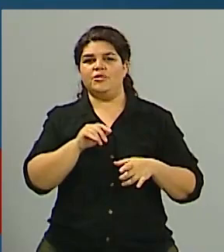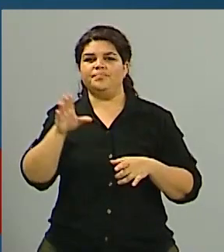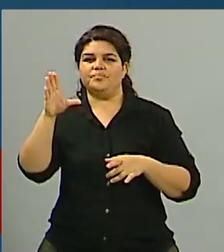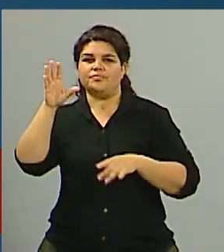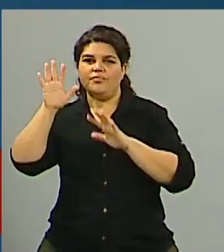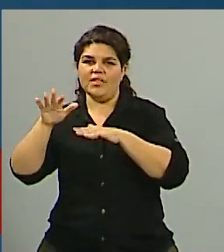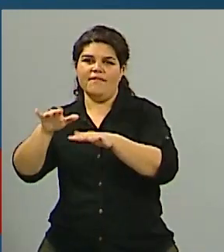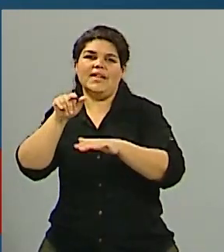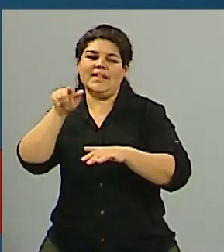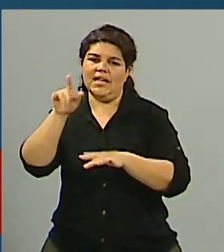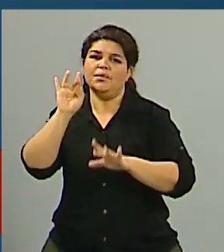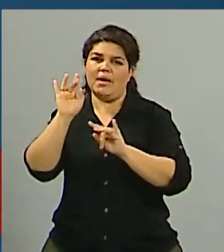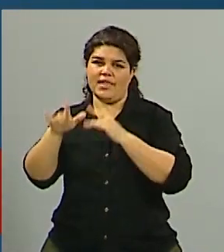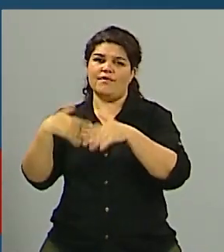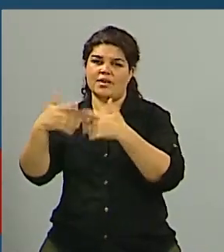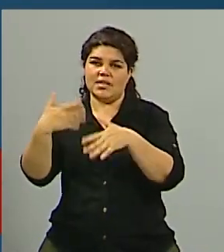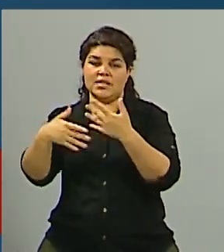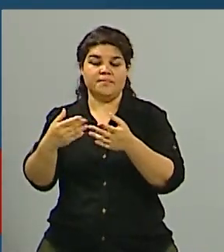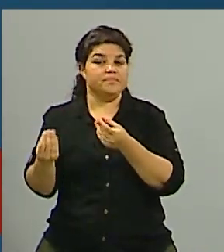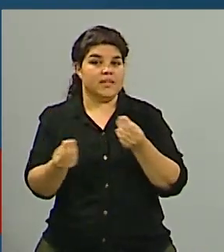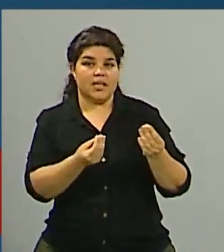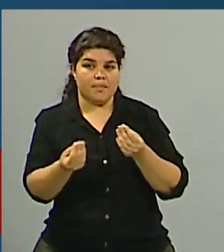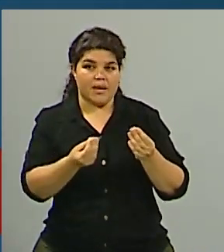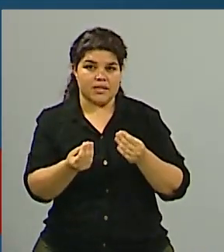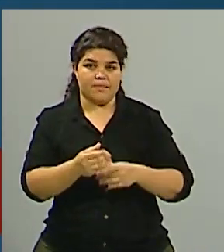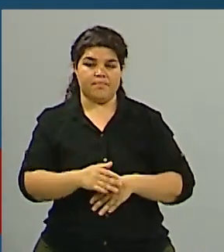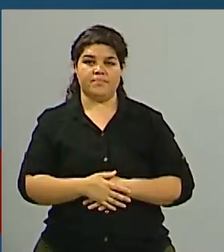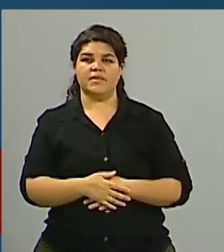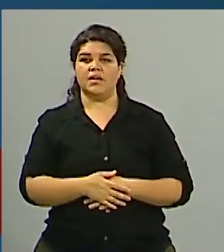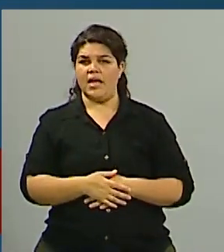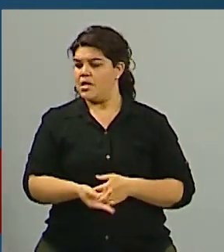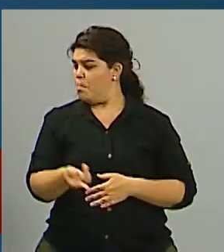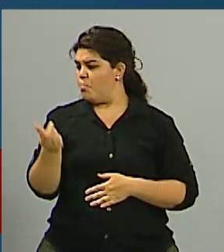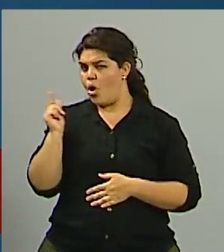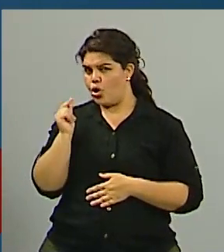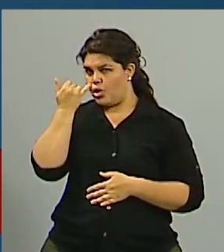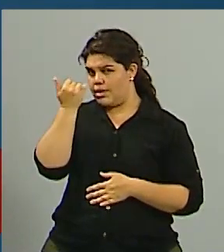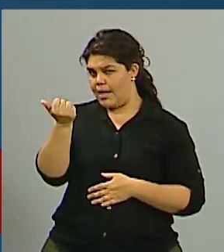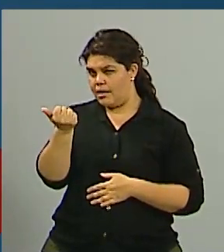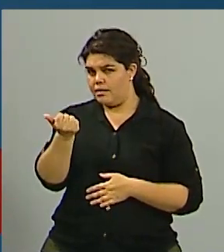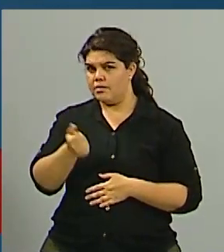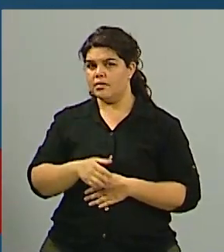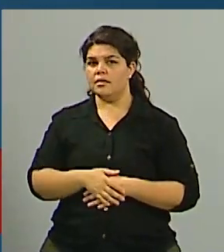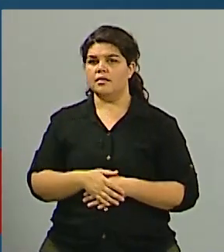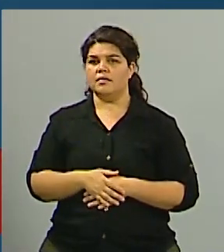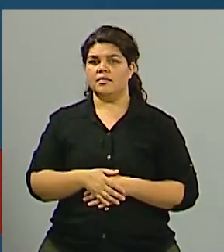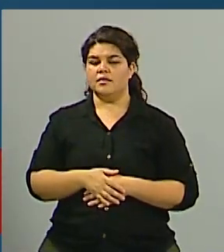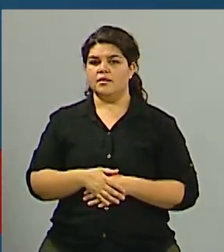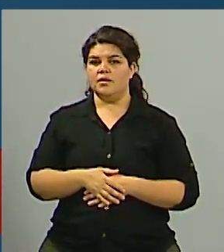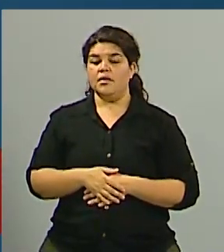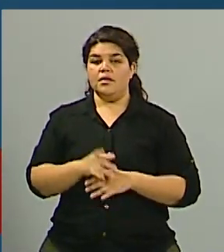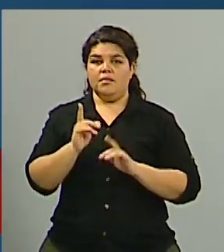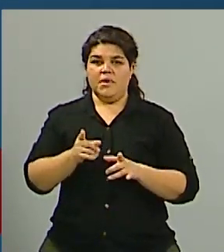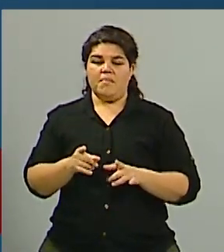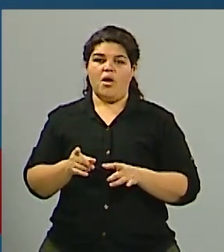Fíjense que, por ejemplo, recientemente hemos tenido un reconocimiento muy importante por parte de la Unión